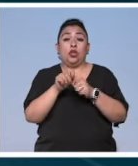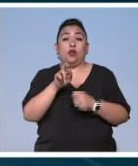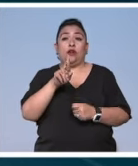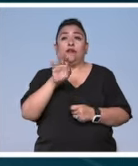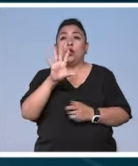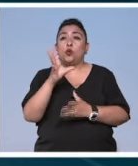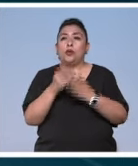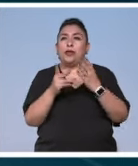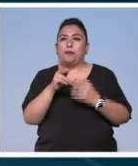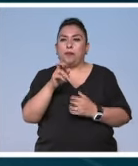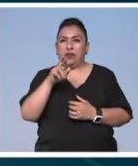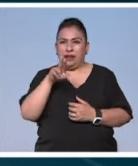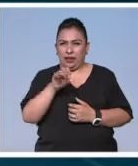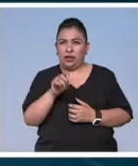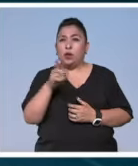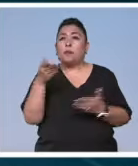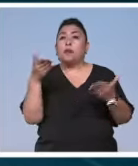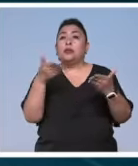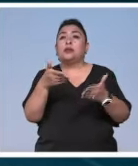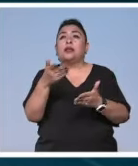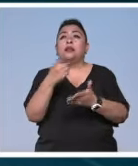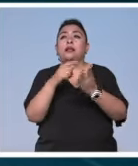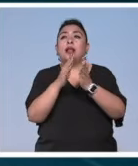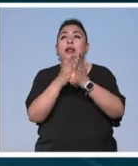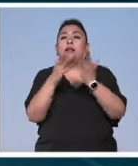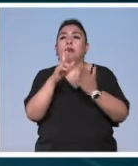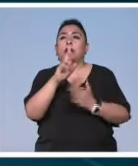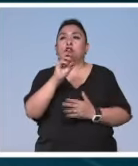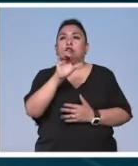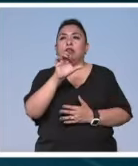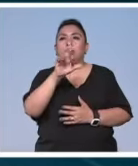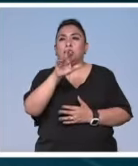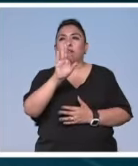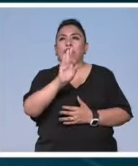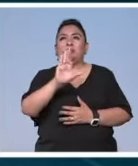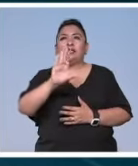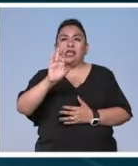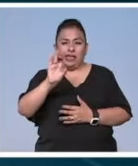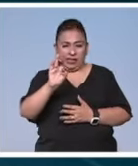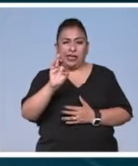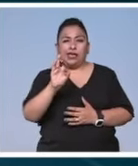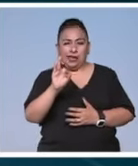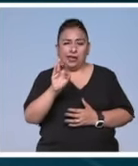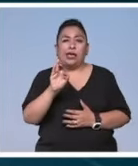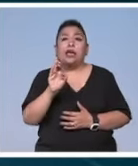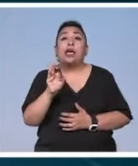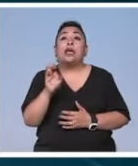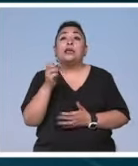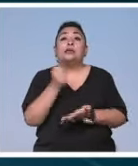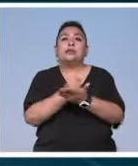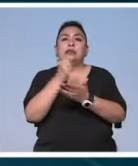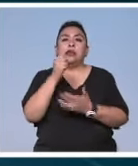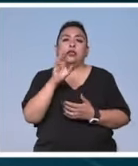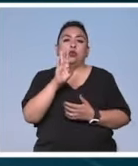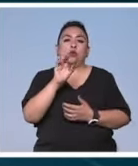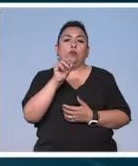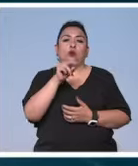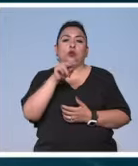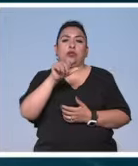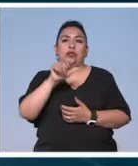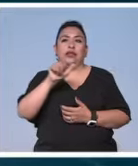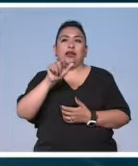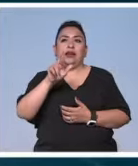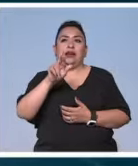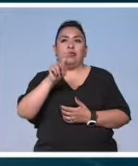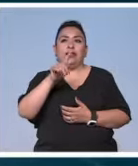o La huida del peregrino fue presentado en la librería Rosario Castellanos del Fondo de Cultura Económica bajo el sello de Bonilla Artigas